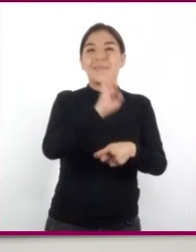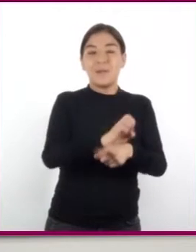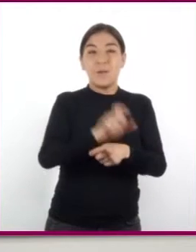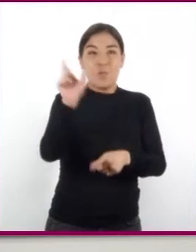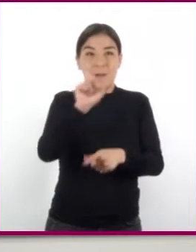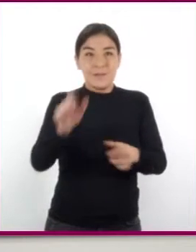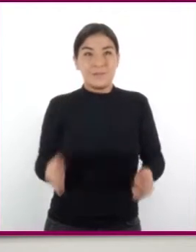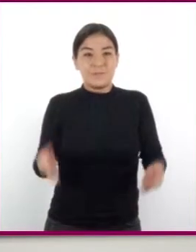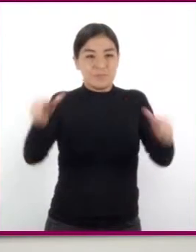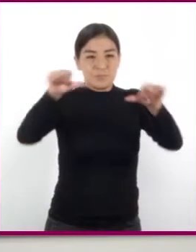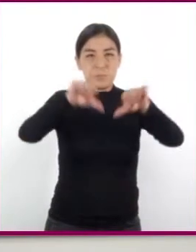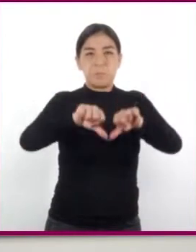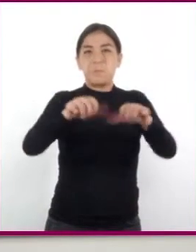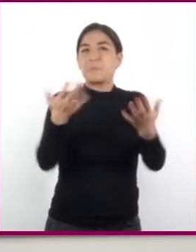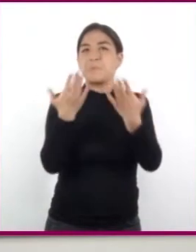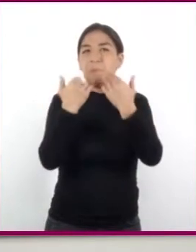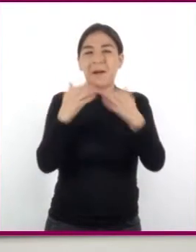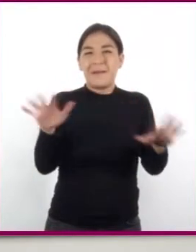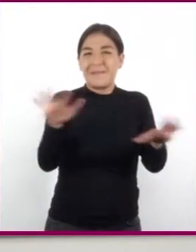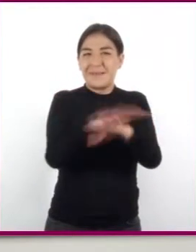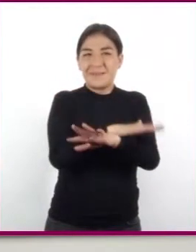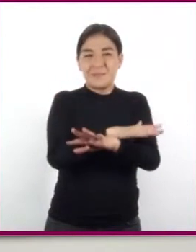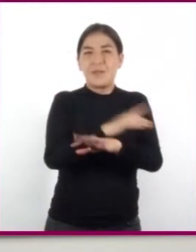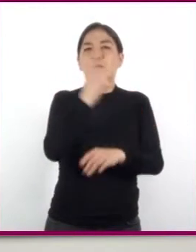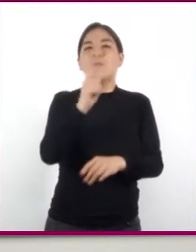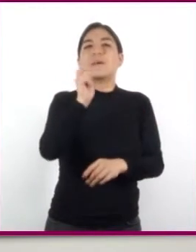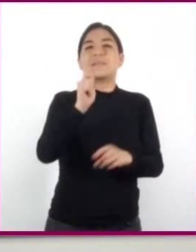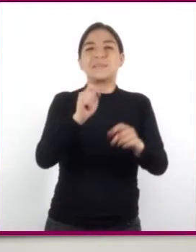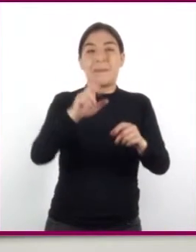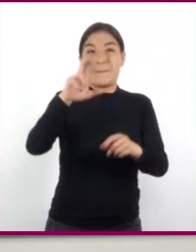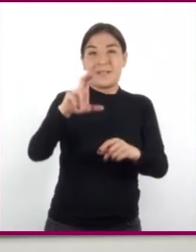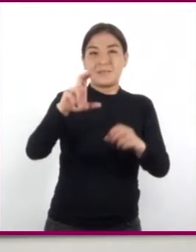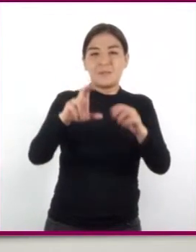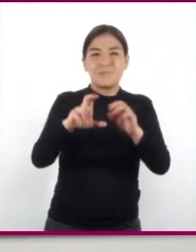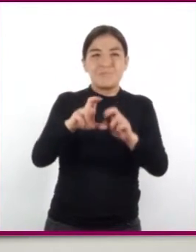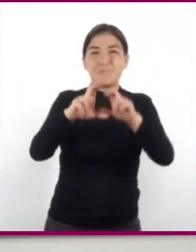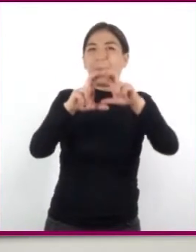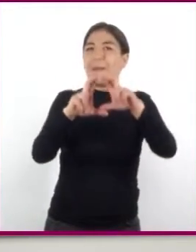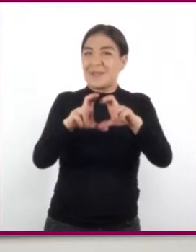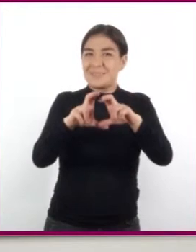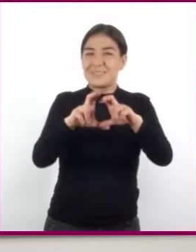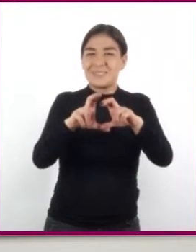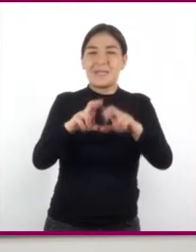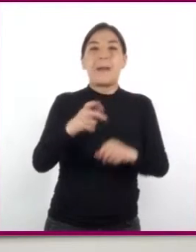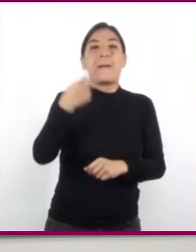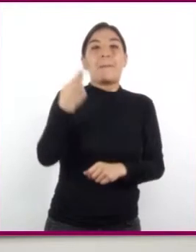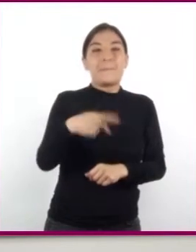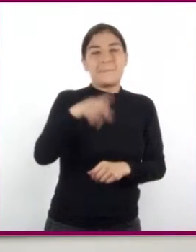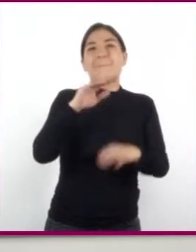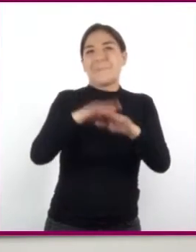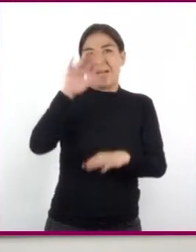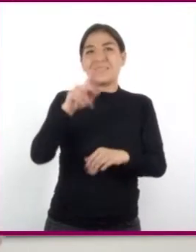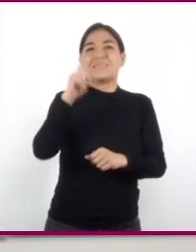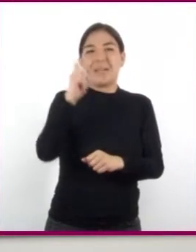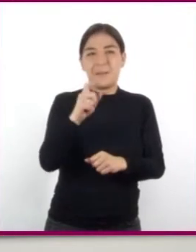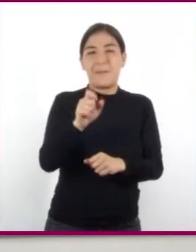mezclarlas no hubo un cambio. Solo se incrementó el volumen. Tenemos más agua a la misma